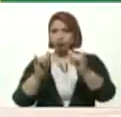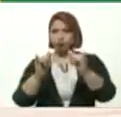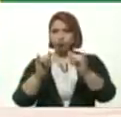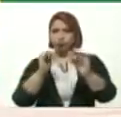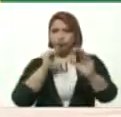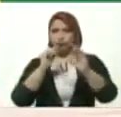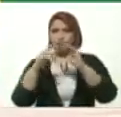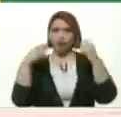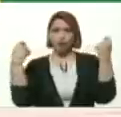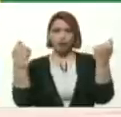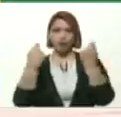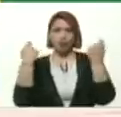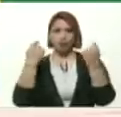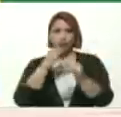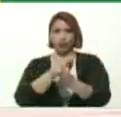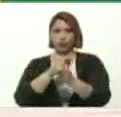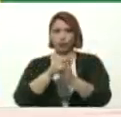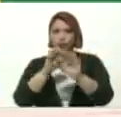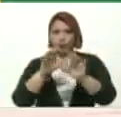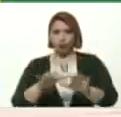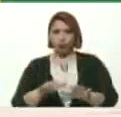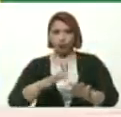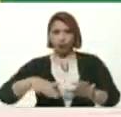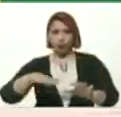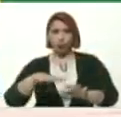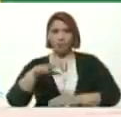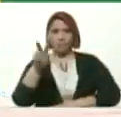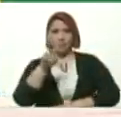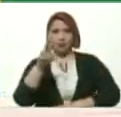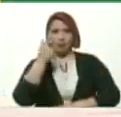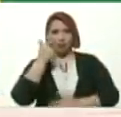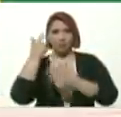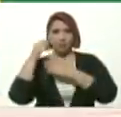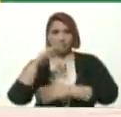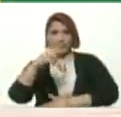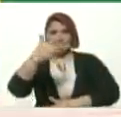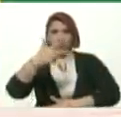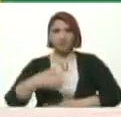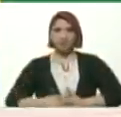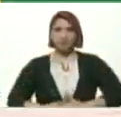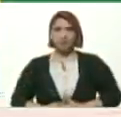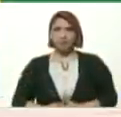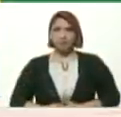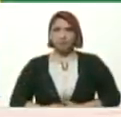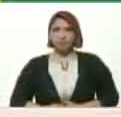medios Y redes A lo largo y ancho Del país Vamos a verla ¿Verdad? Adelante